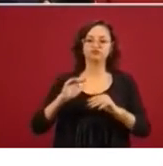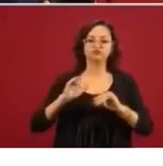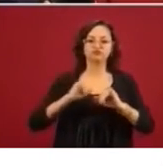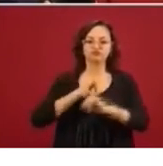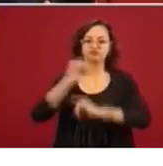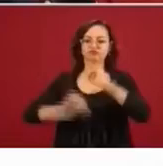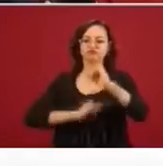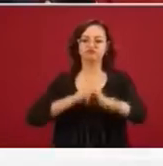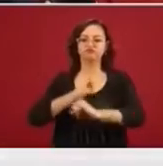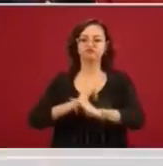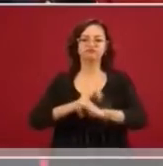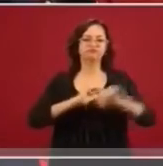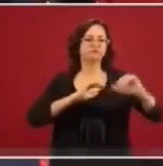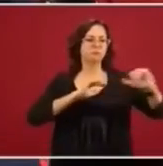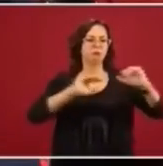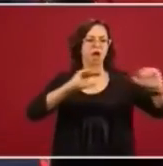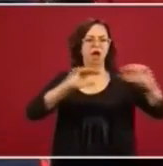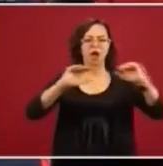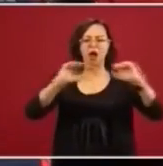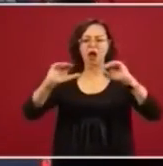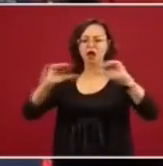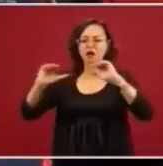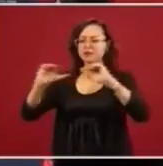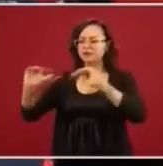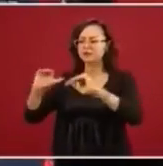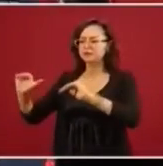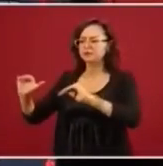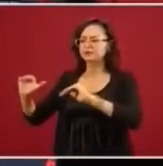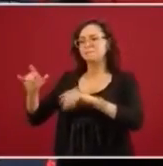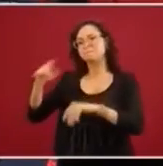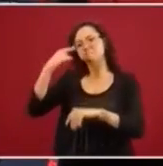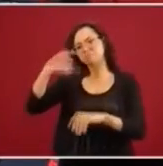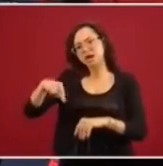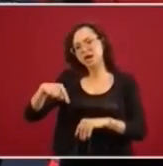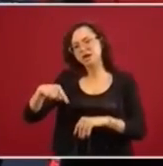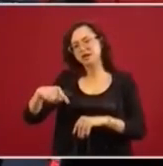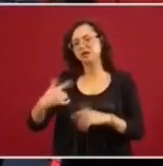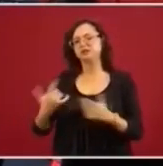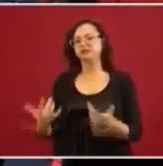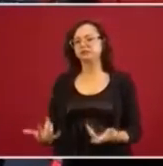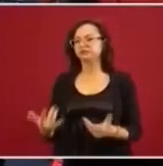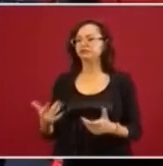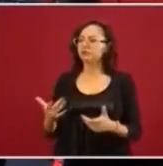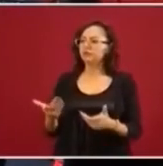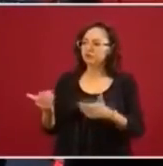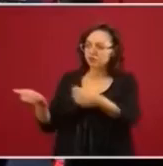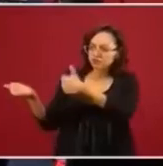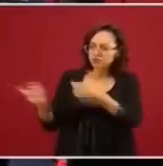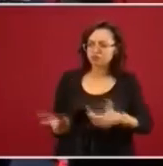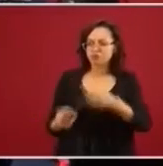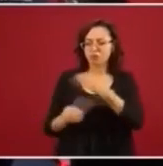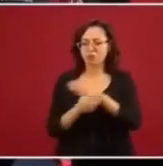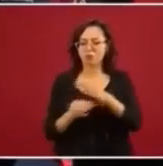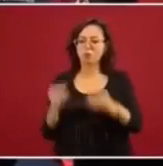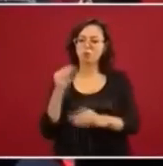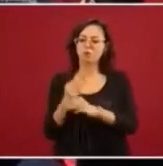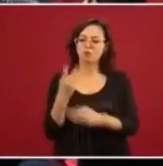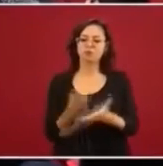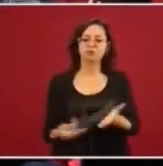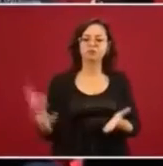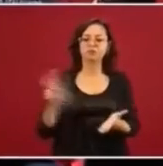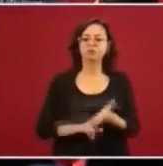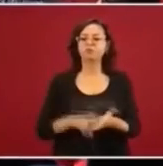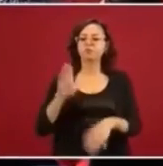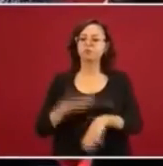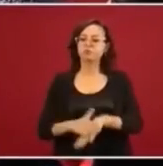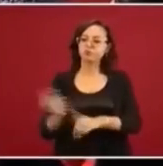para, con el propósito de ampliar, reforzar el equipamiento que tenemos en México para hacer frente a la